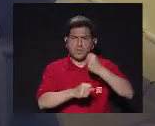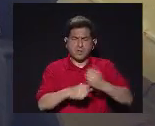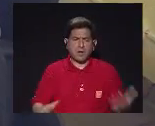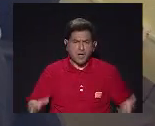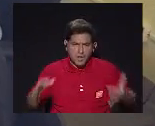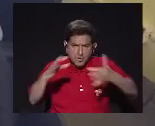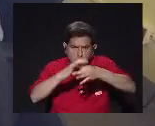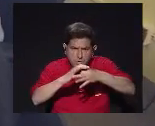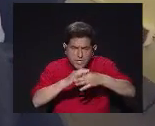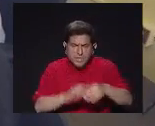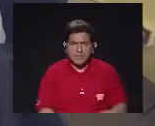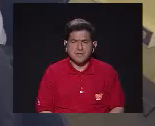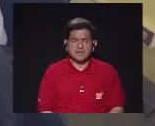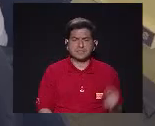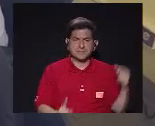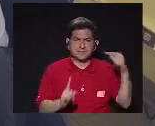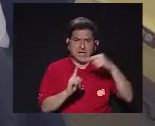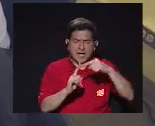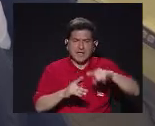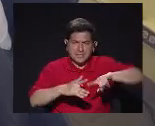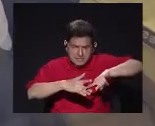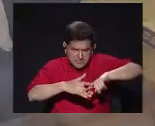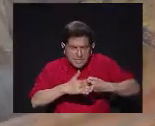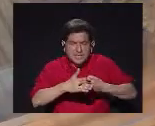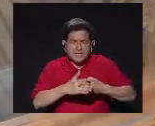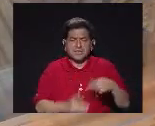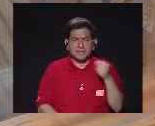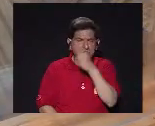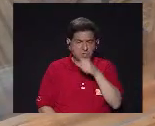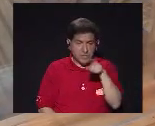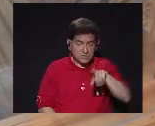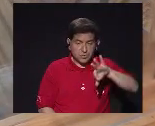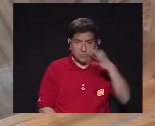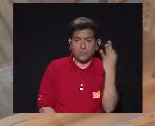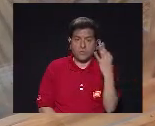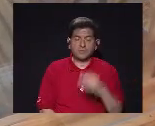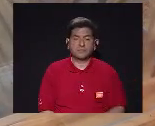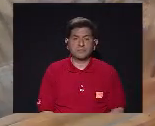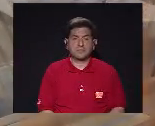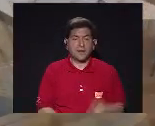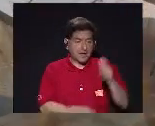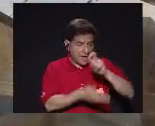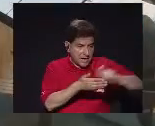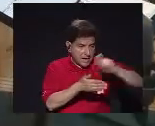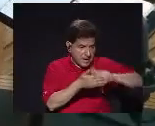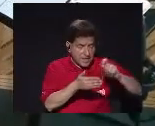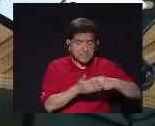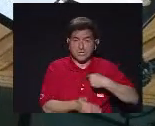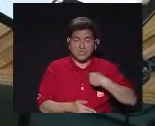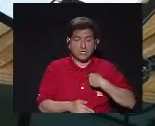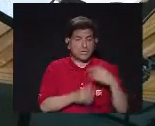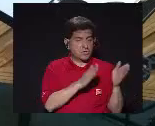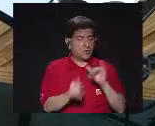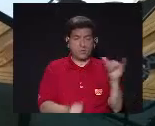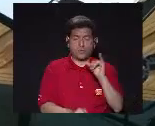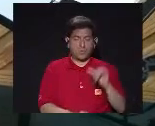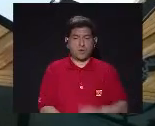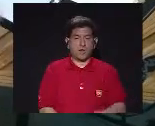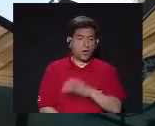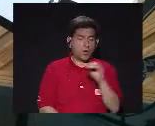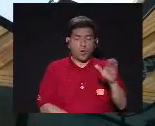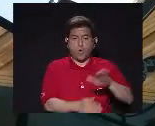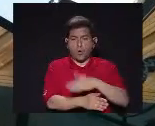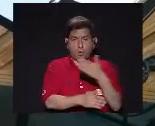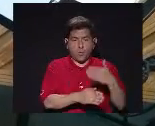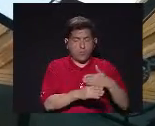Trabajar juntas Para llegar Al nacimiento De una canción Que así tenía que ser O la letra Si la hubiera escrito yo No sería lo mismo O la